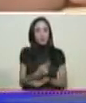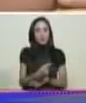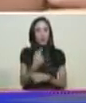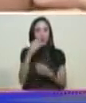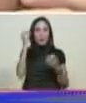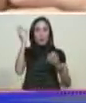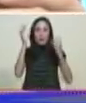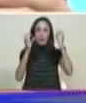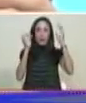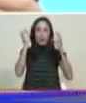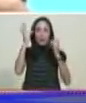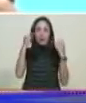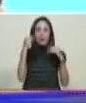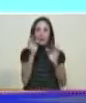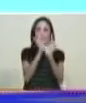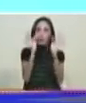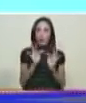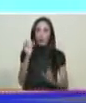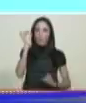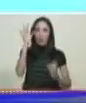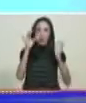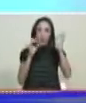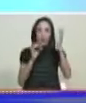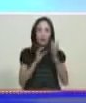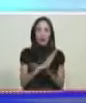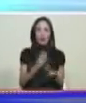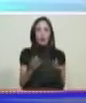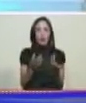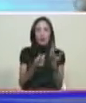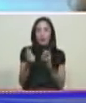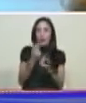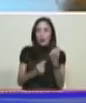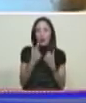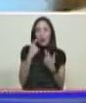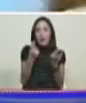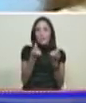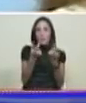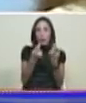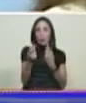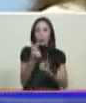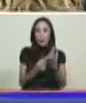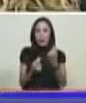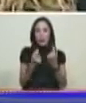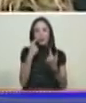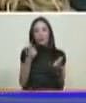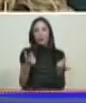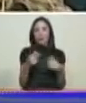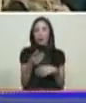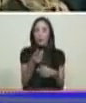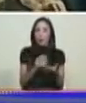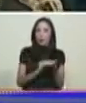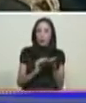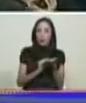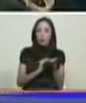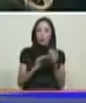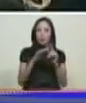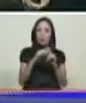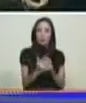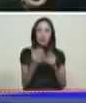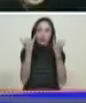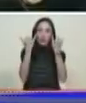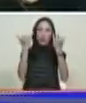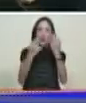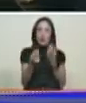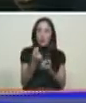creativos para invertir los pocos recursos que teníamos y para pensar en la creación de